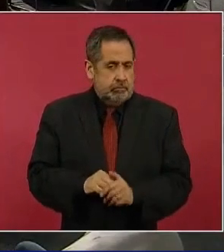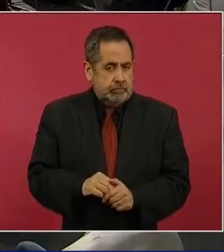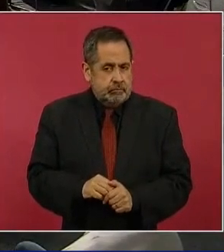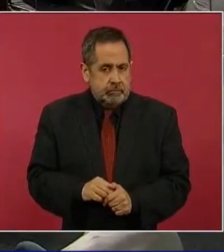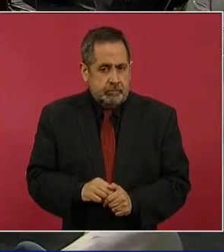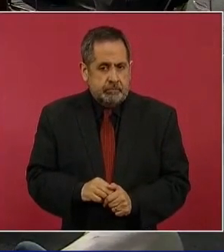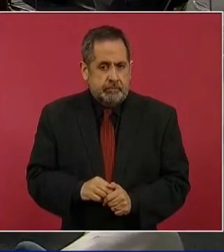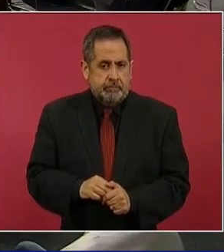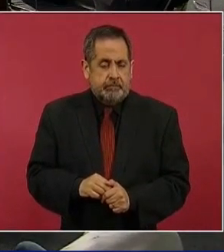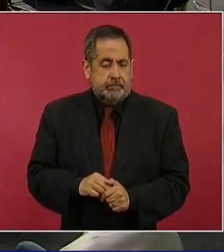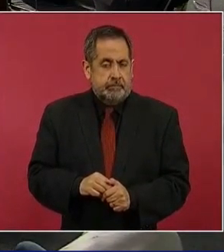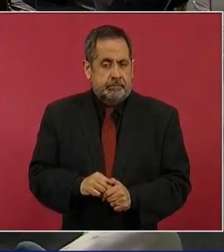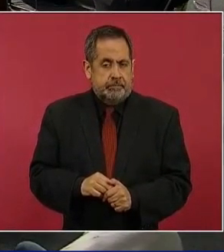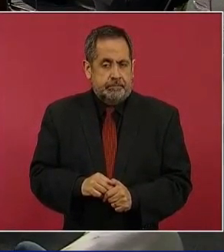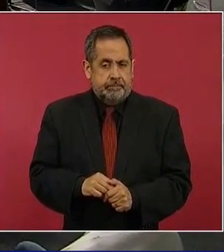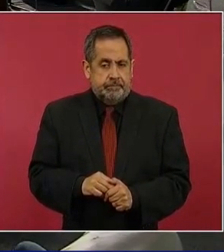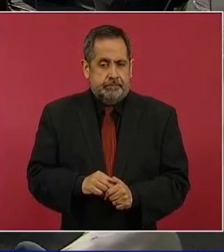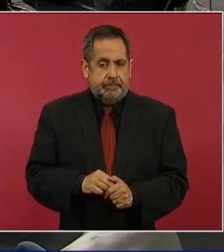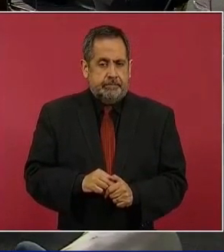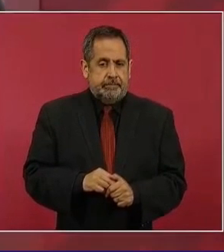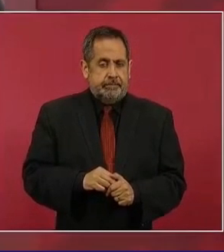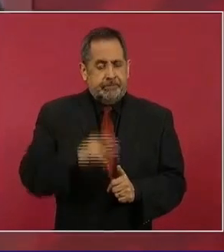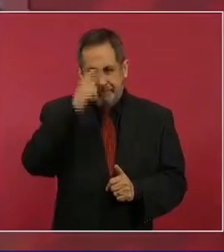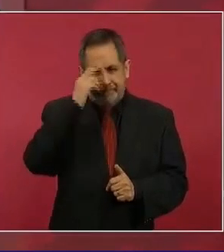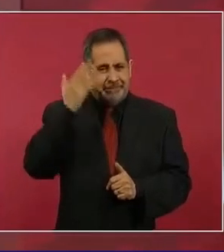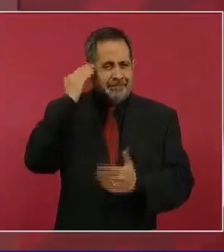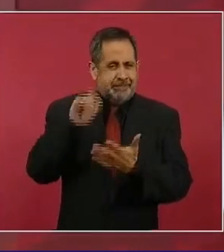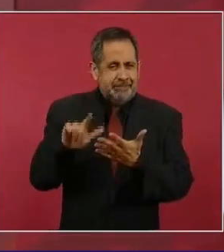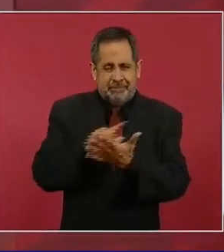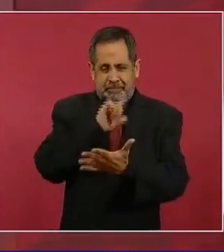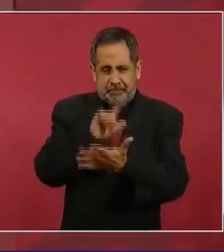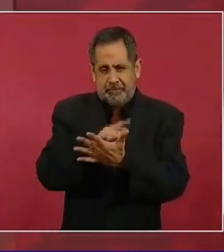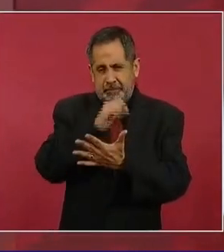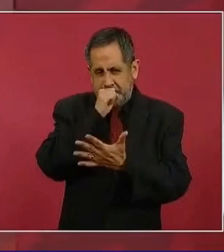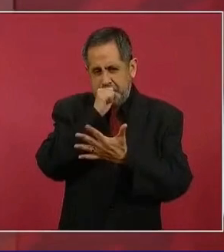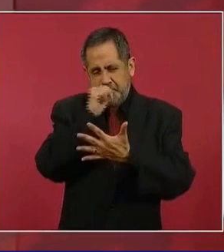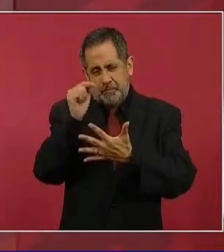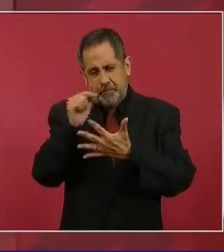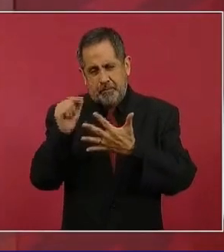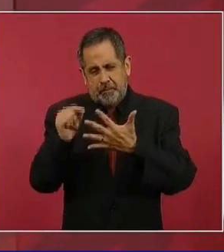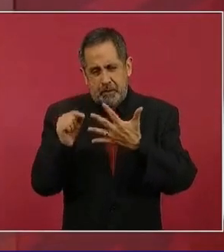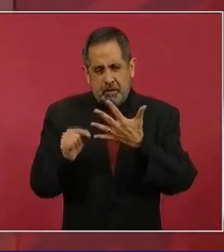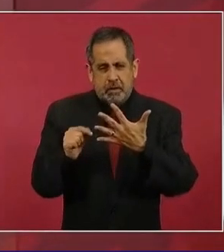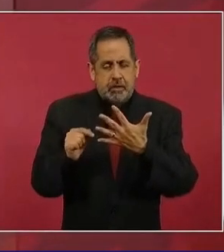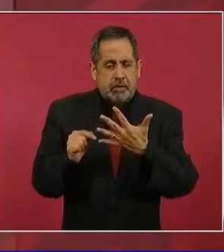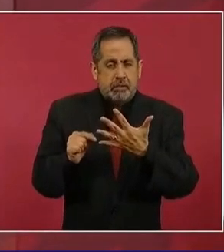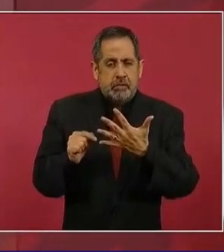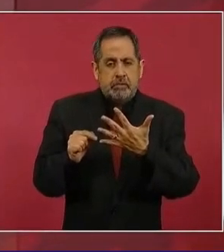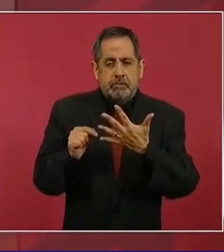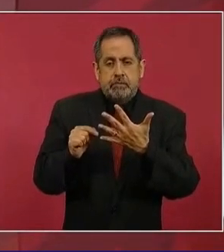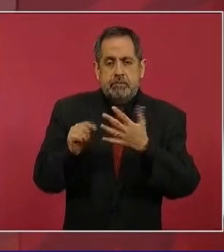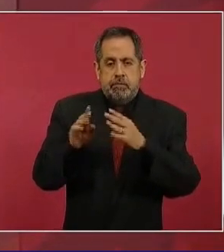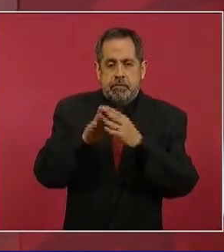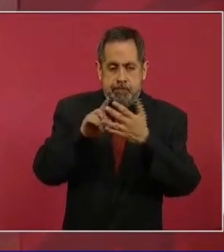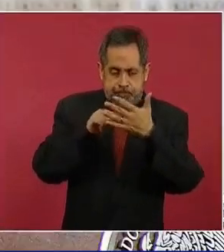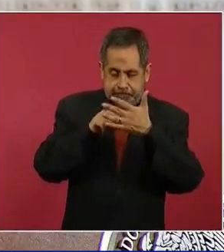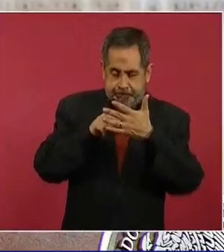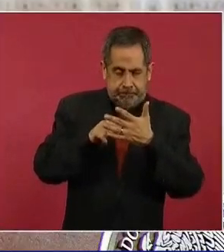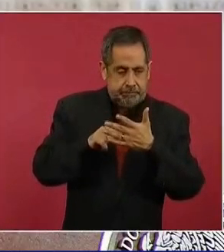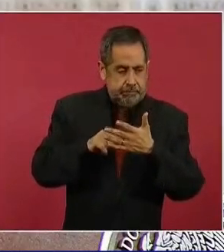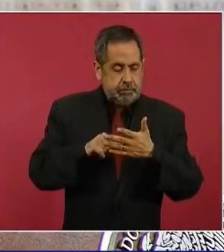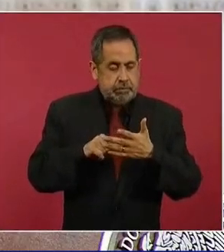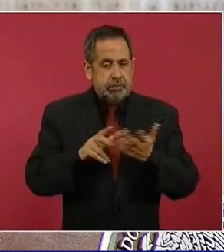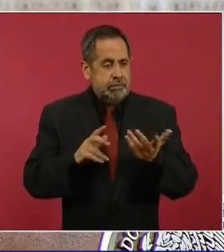leyes se acataban,